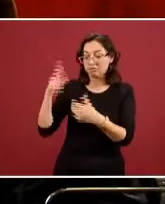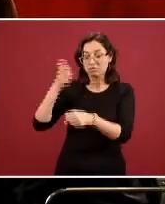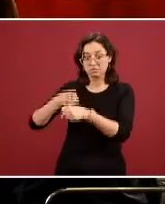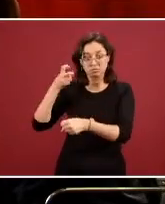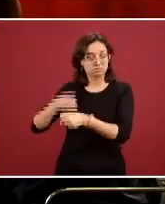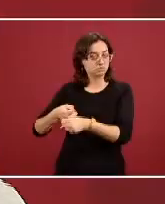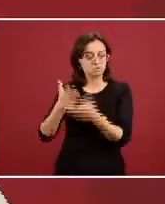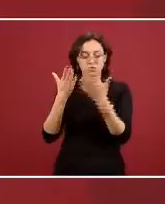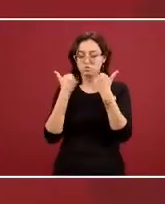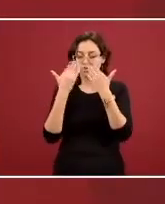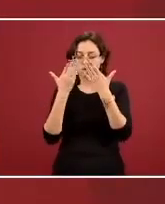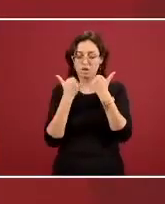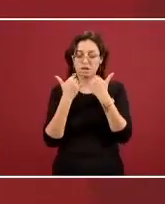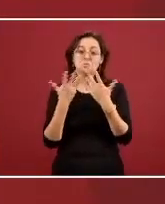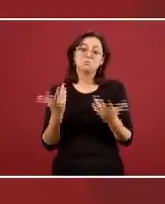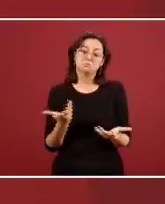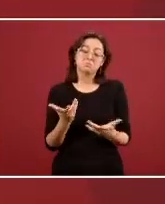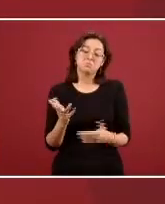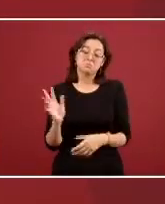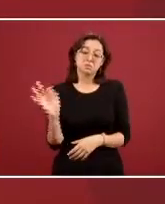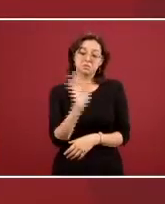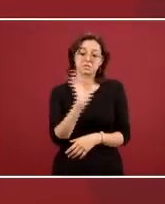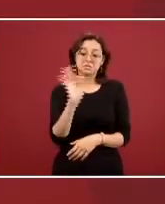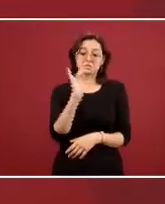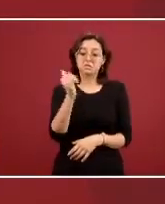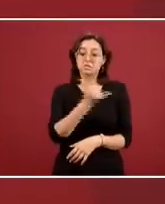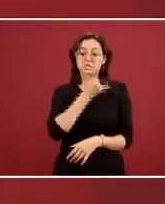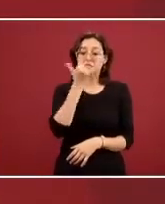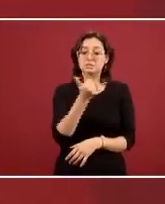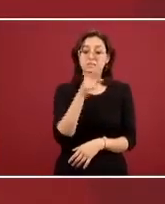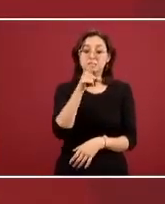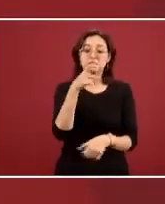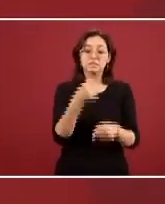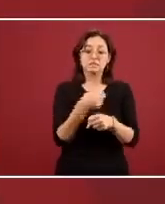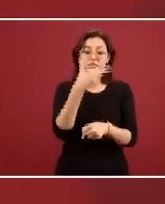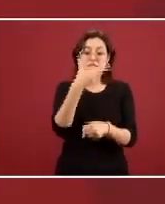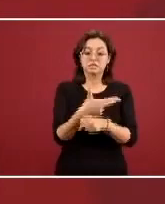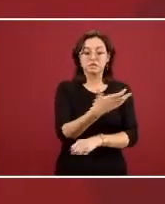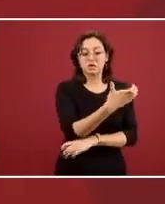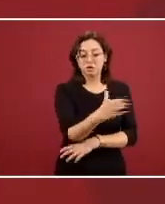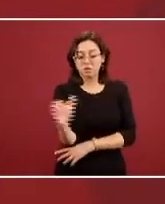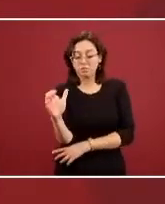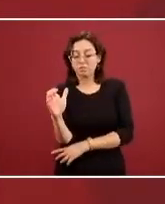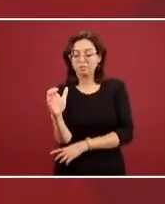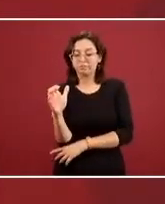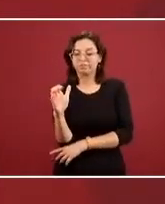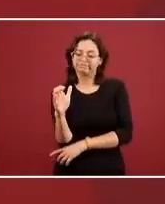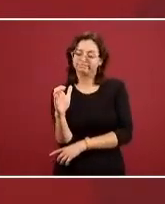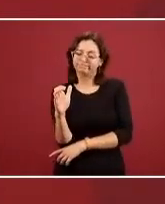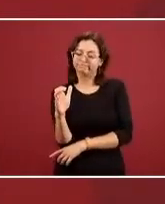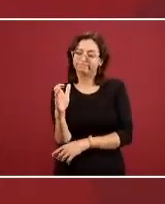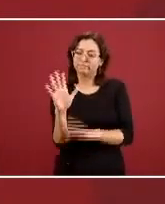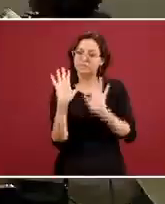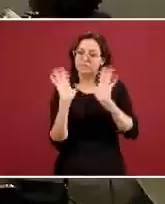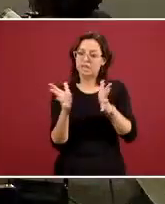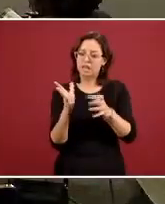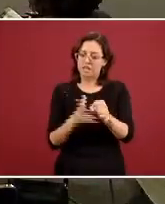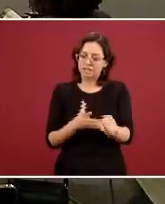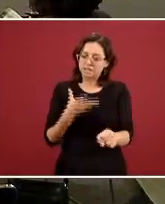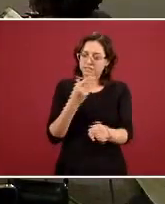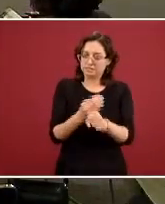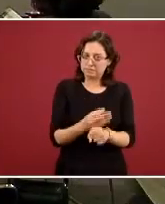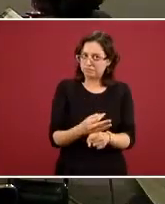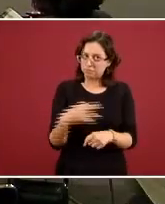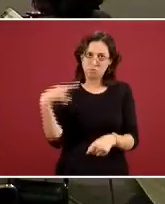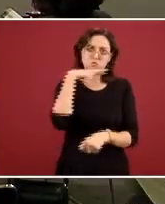cerveza entonces eso se va a enmendar el Secretario de Agricultura ya ha tomado cartas en el asunto y se va a enmendar a la